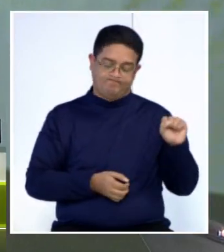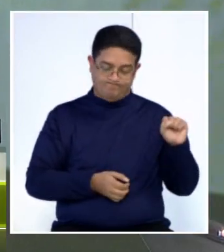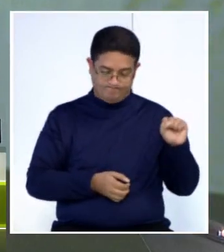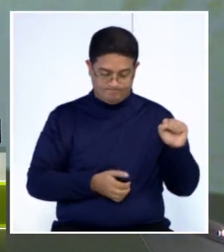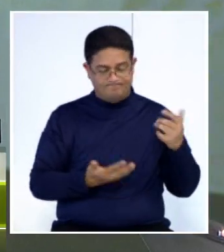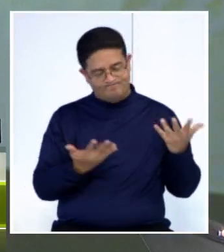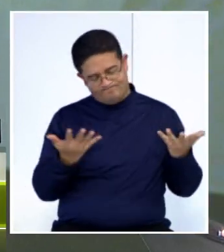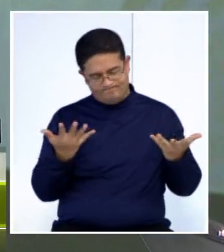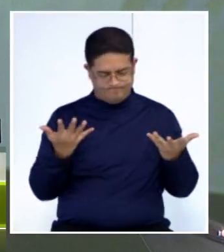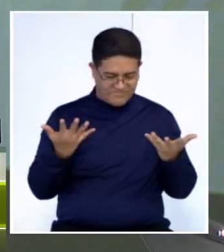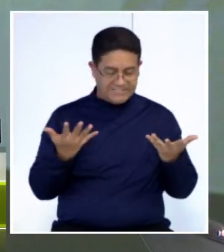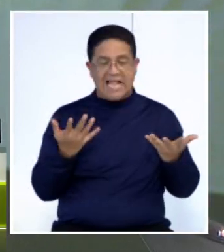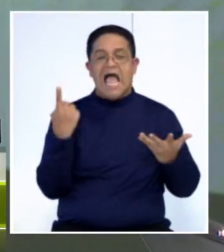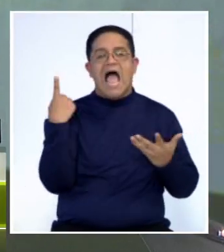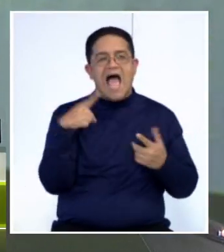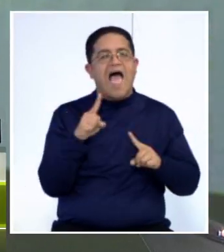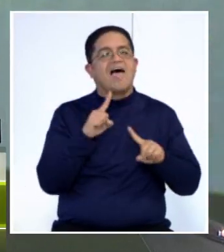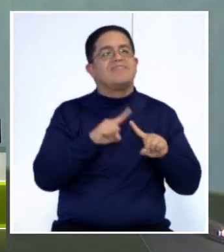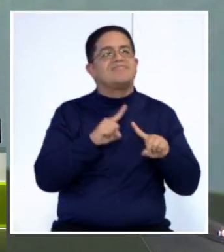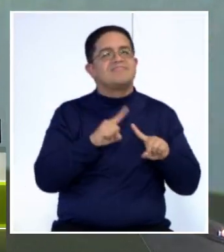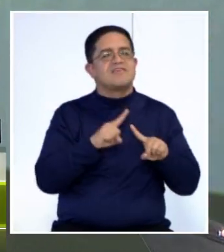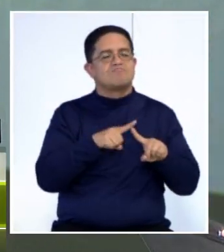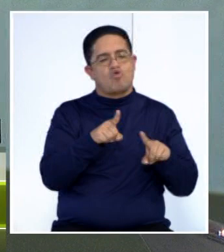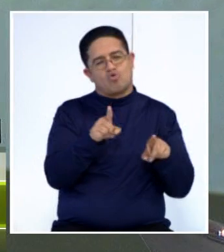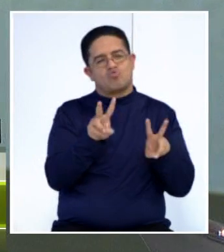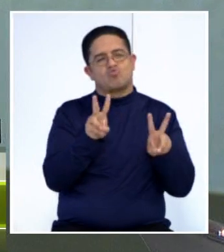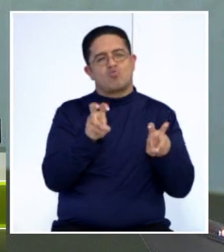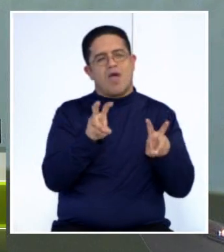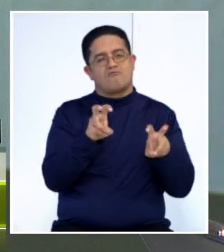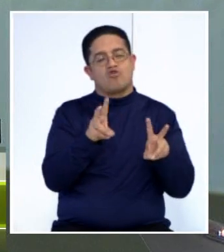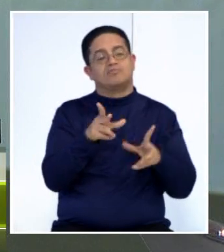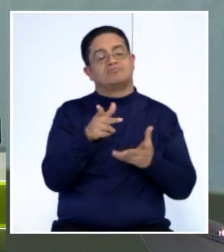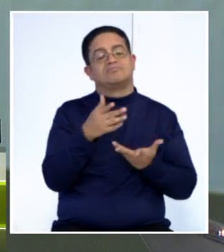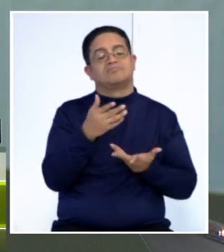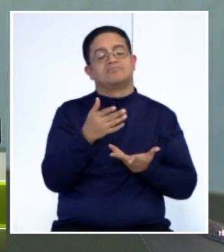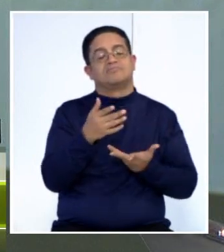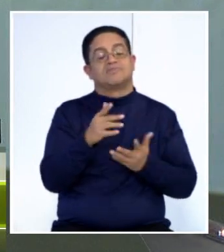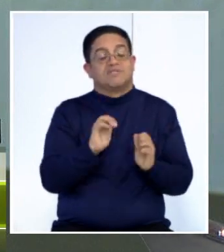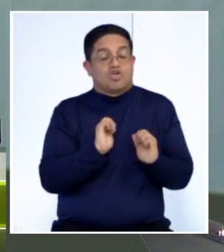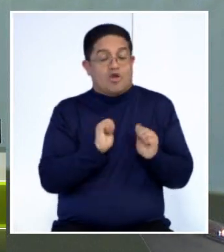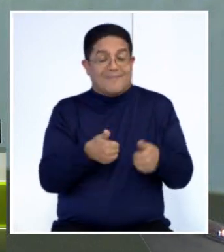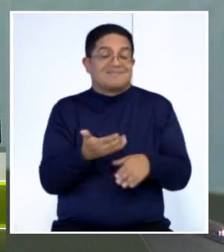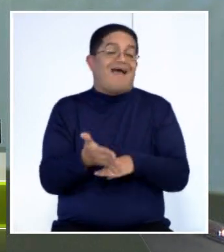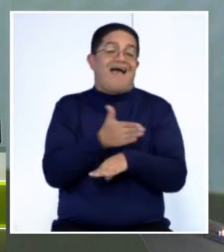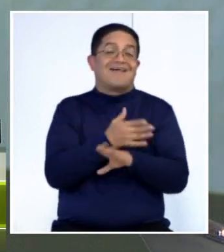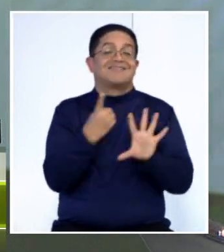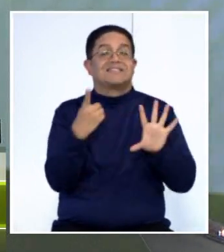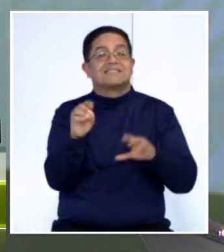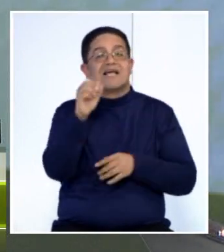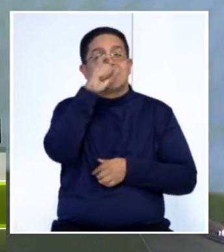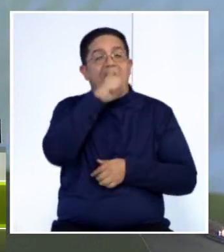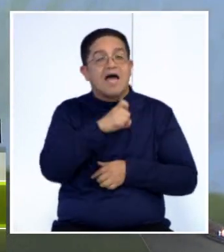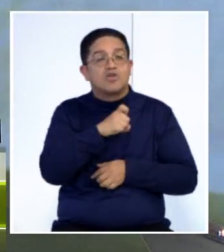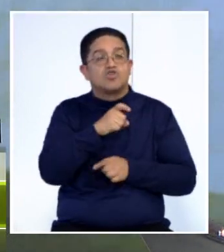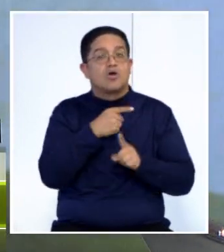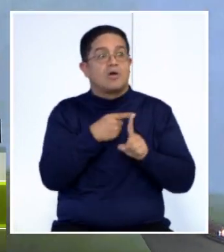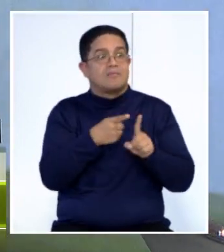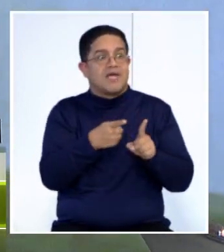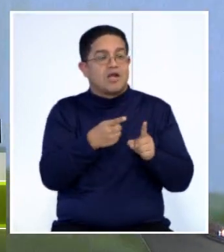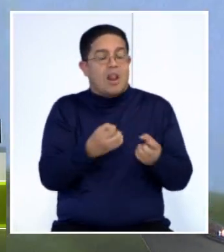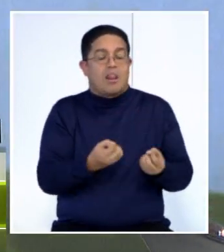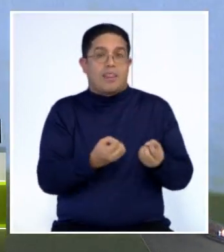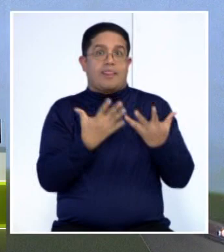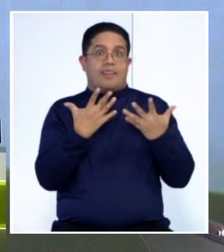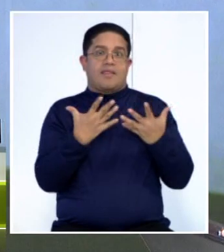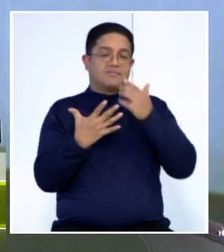tipo de Alzheimer que se llama Alzheimer juvenil que se presenta antes de los 60 años, pero cuando se presenta a